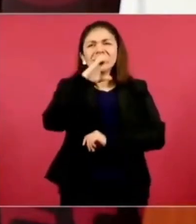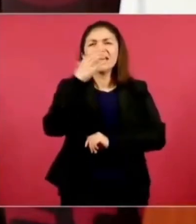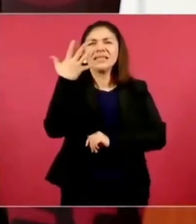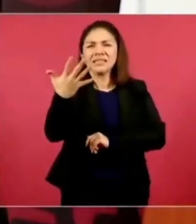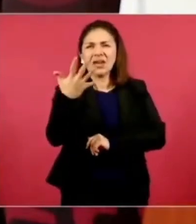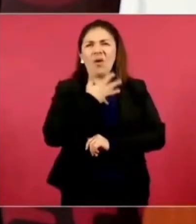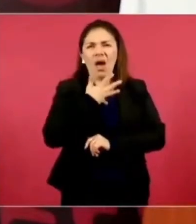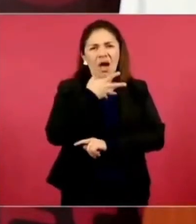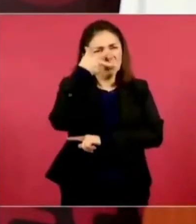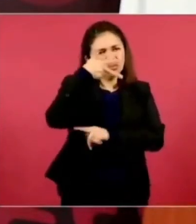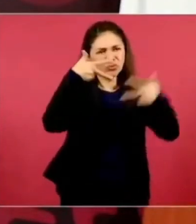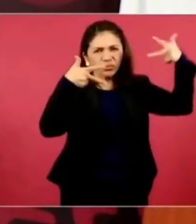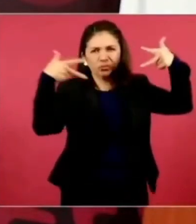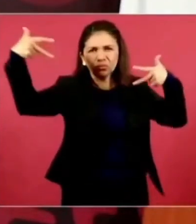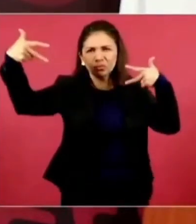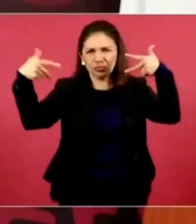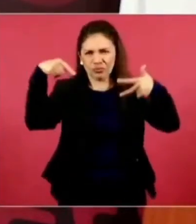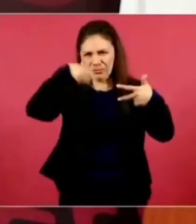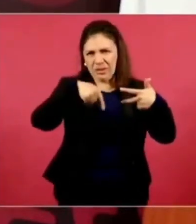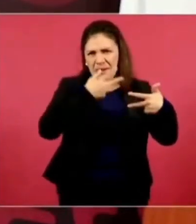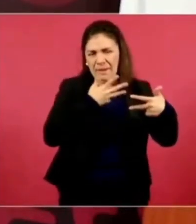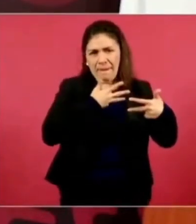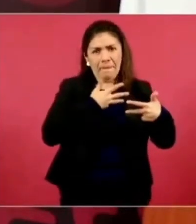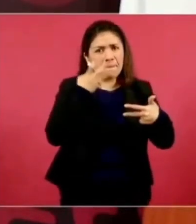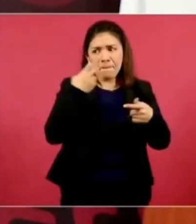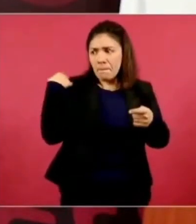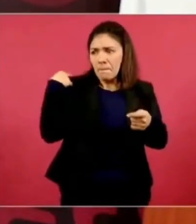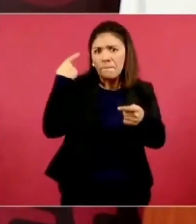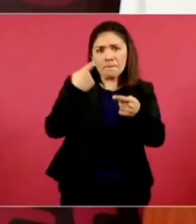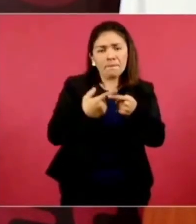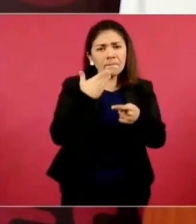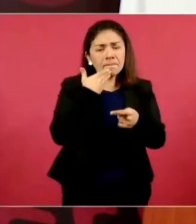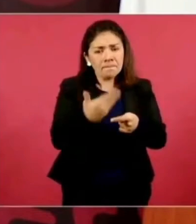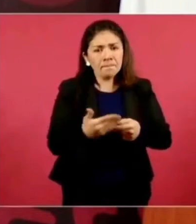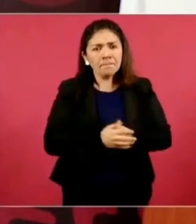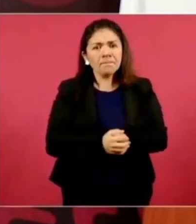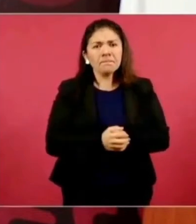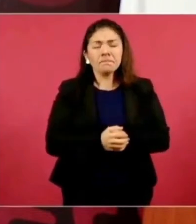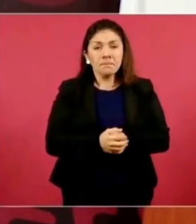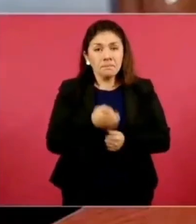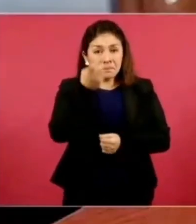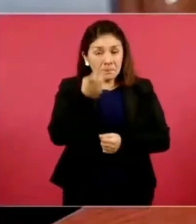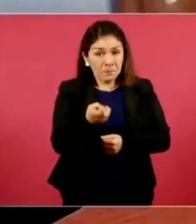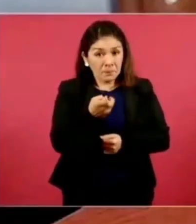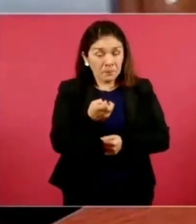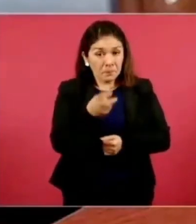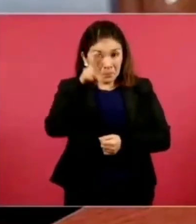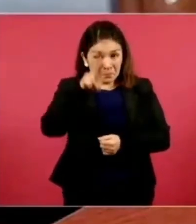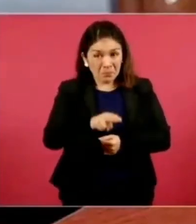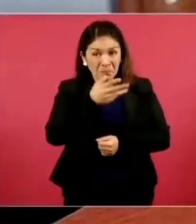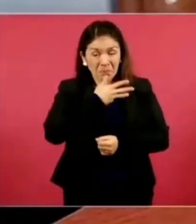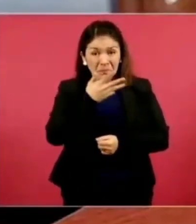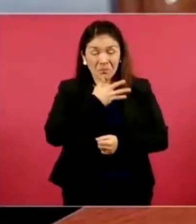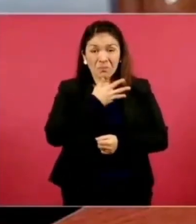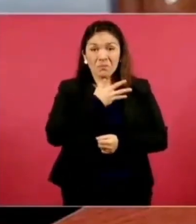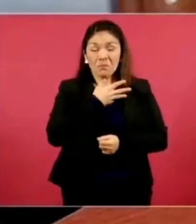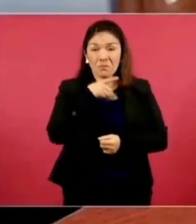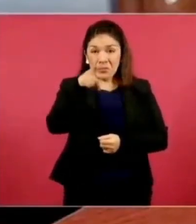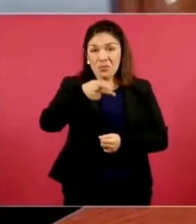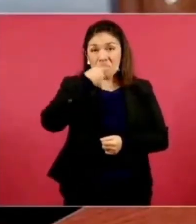seguimiento específico de este momento, hay una posibilidad de presencia de esta